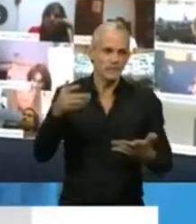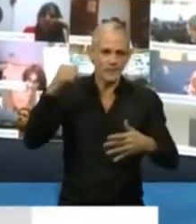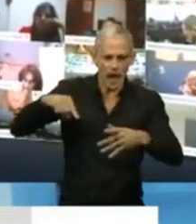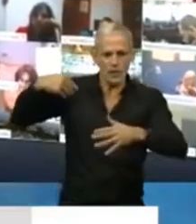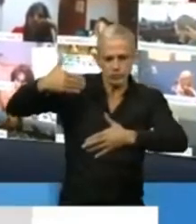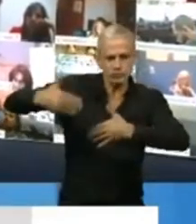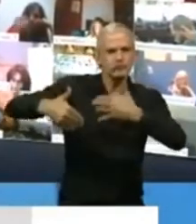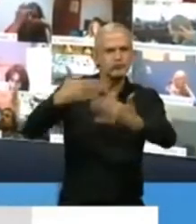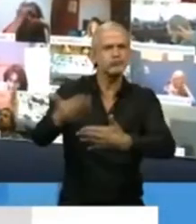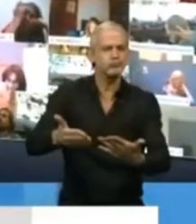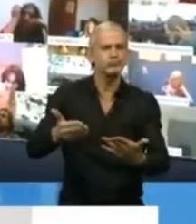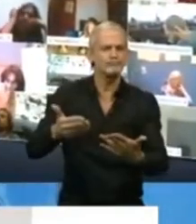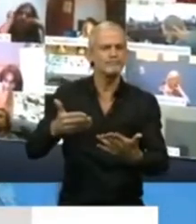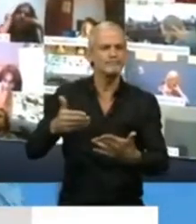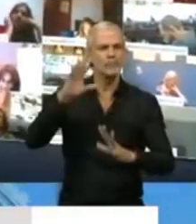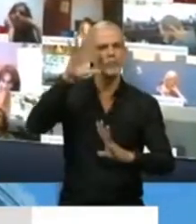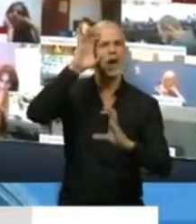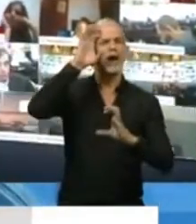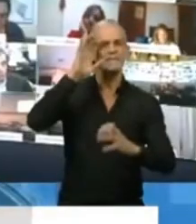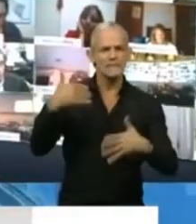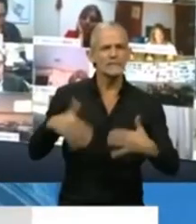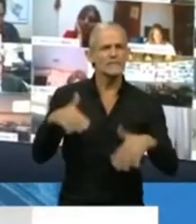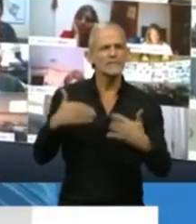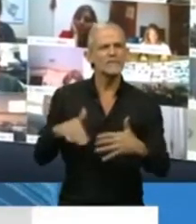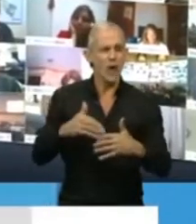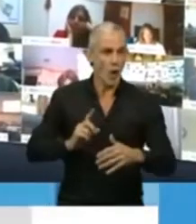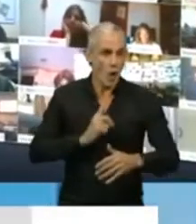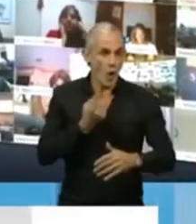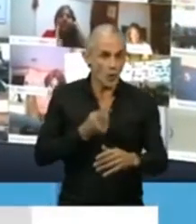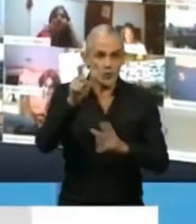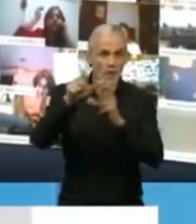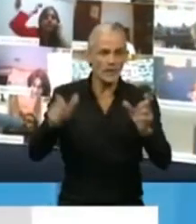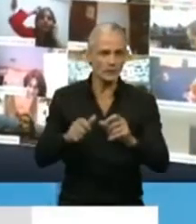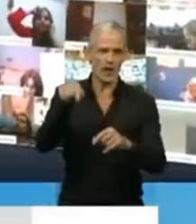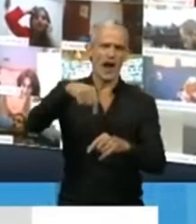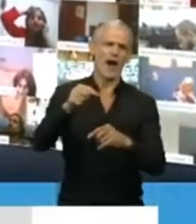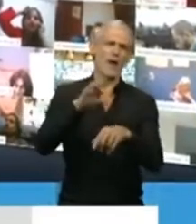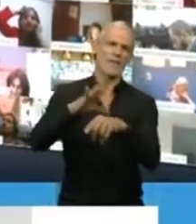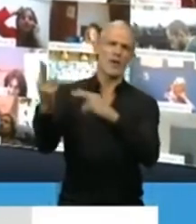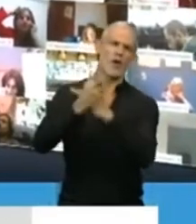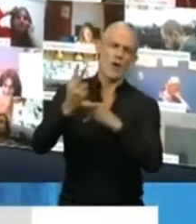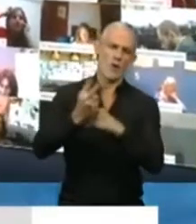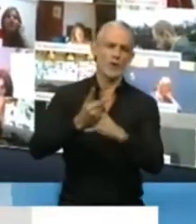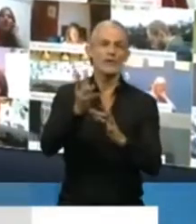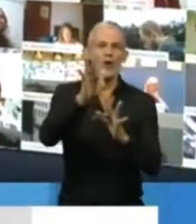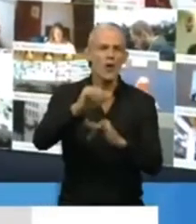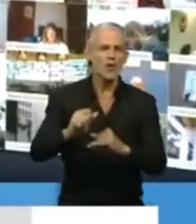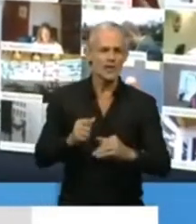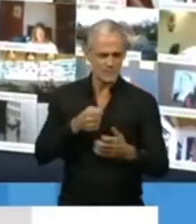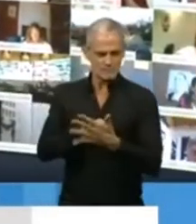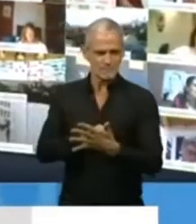futuras generaciones recordando con mucho orgullo a quienes hoy nos cuidan y todos los días enfrentan la muerte.